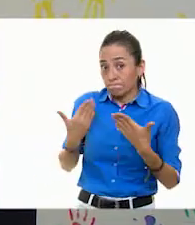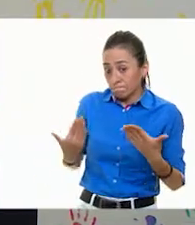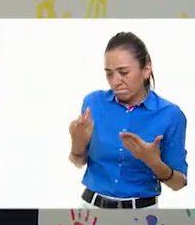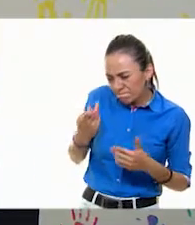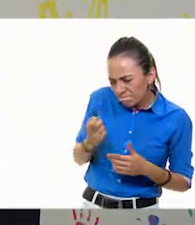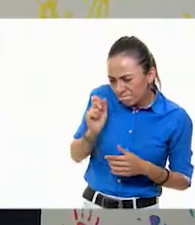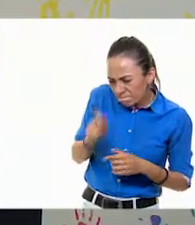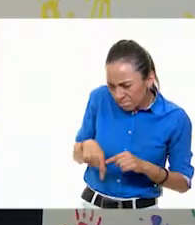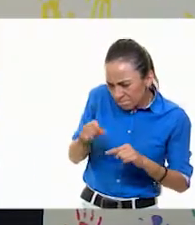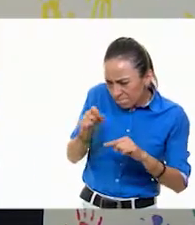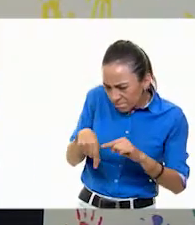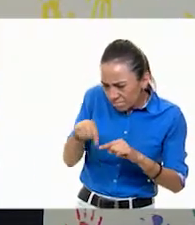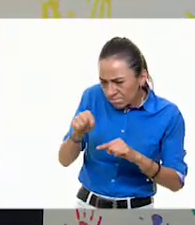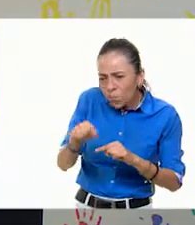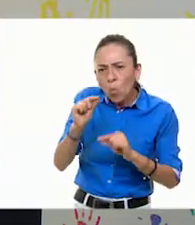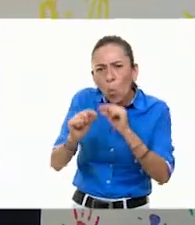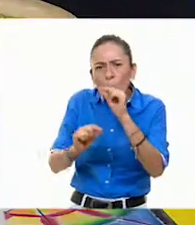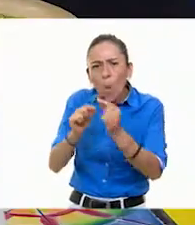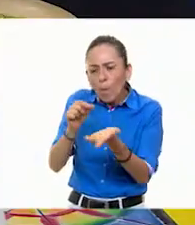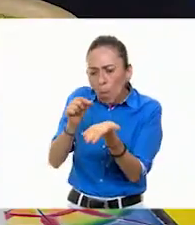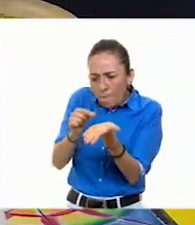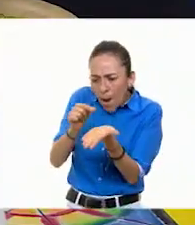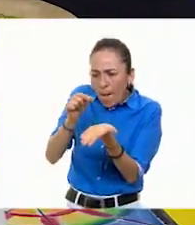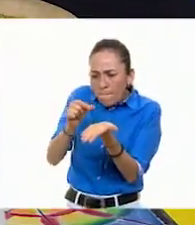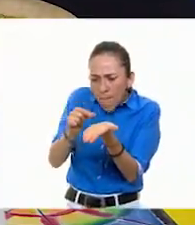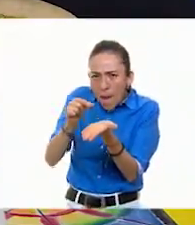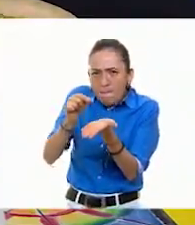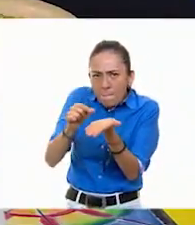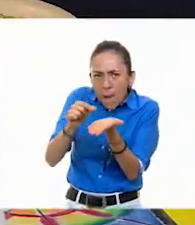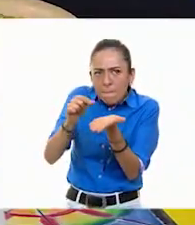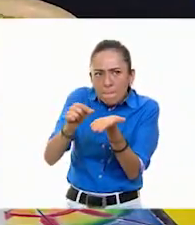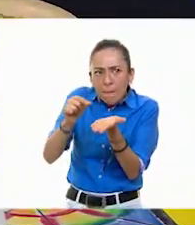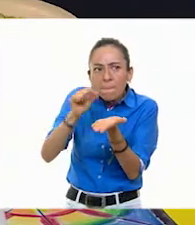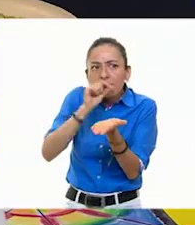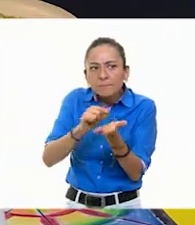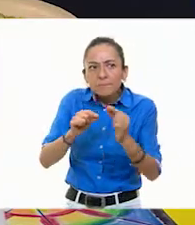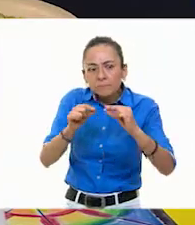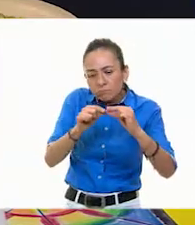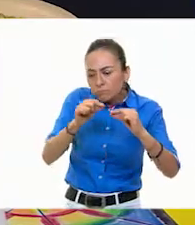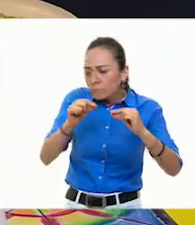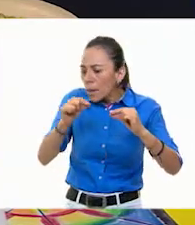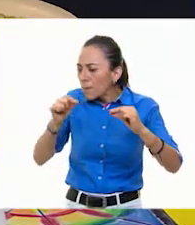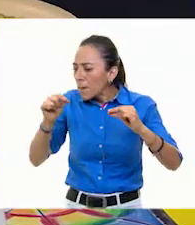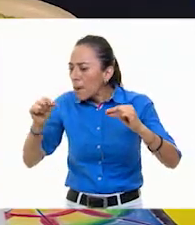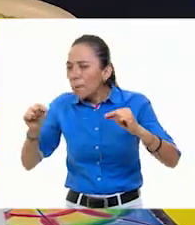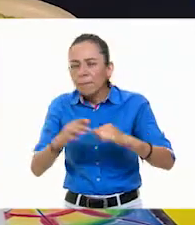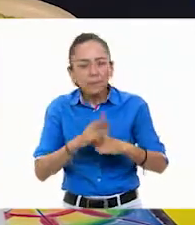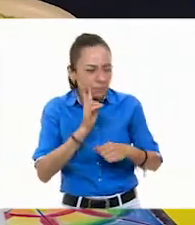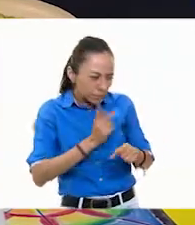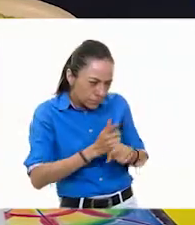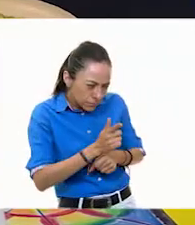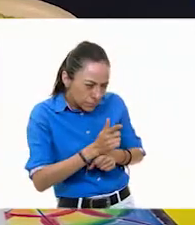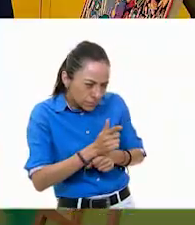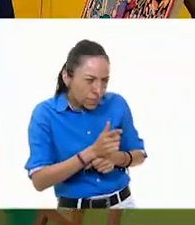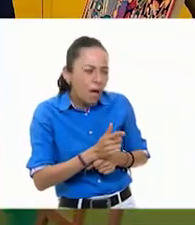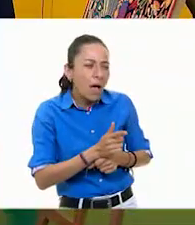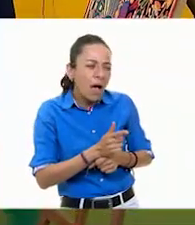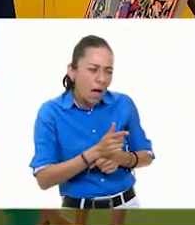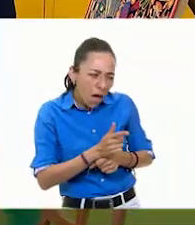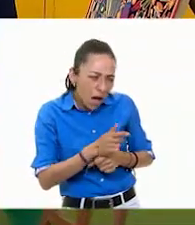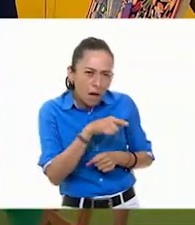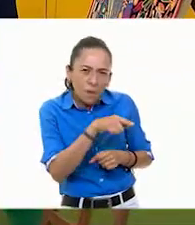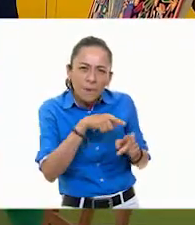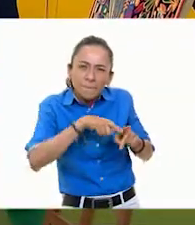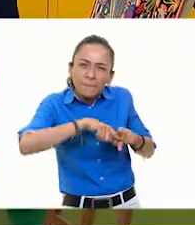semillas. Muy bien. Una al lado de otra. Sí, ahorita está comenzando, estoy viendo por los ojos. Por los